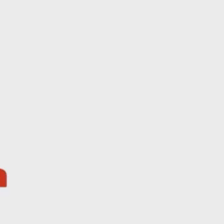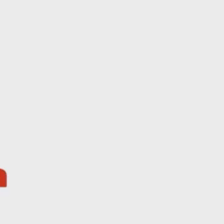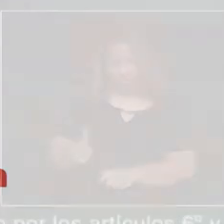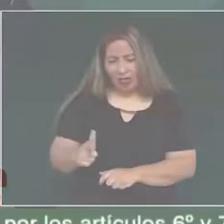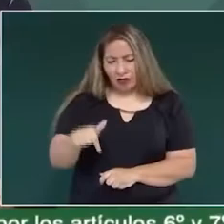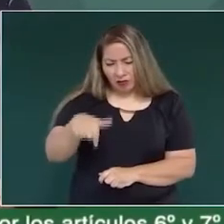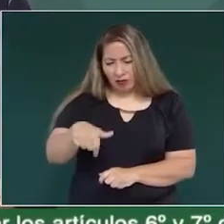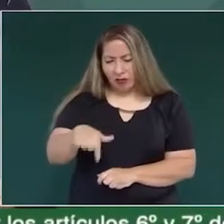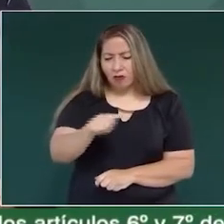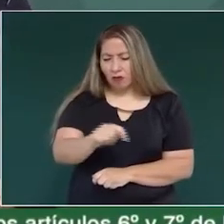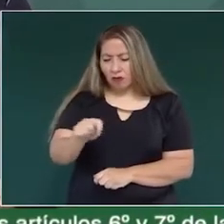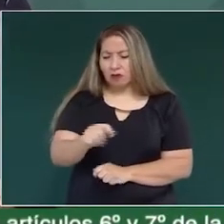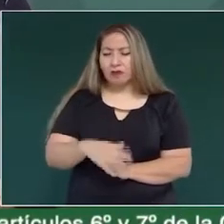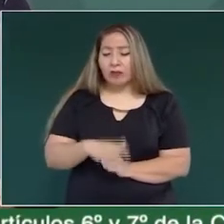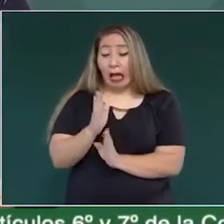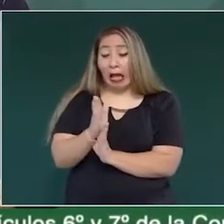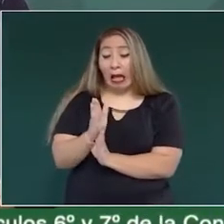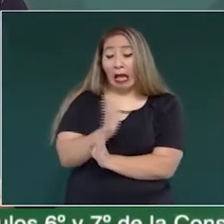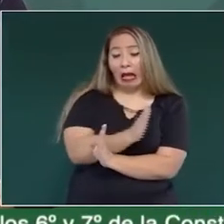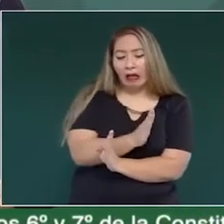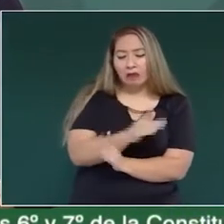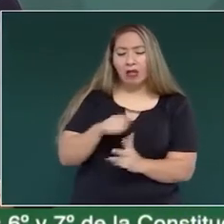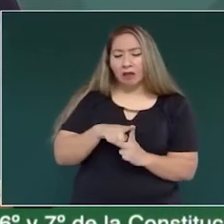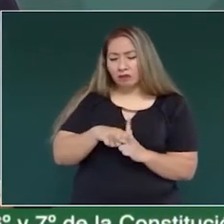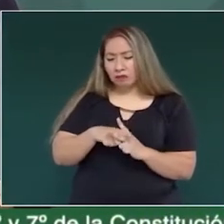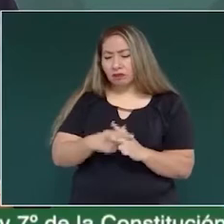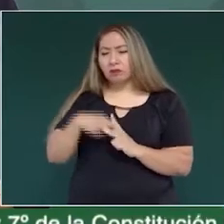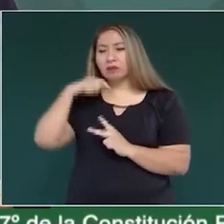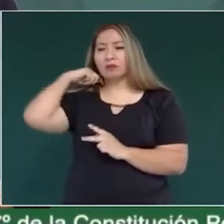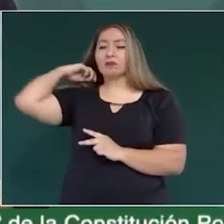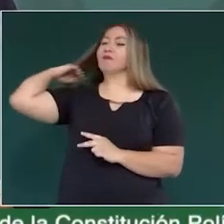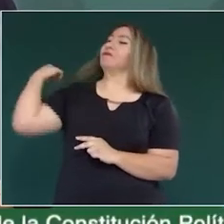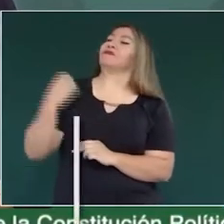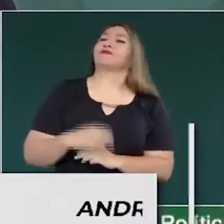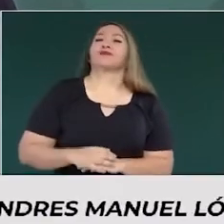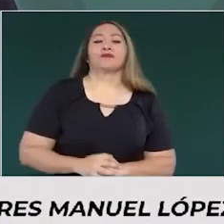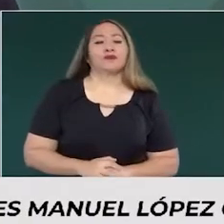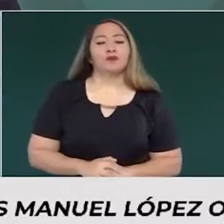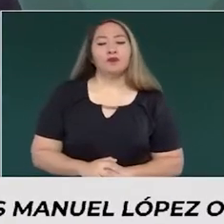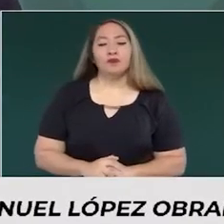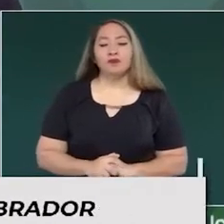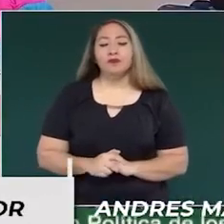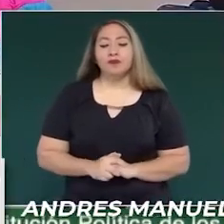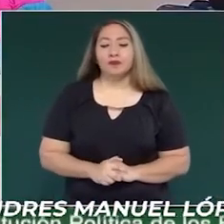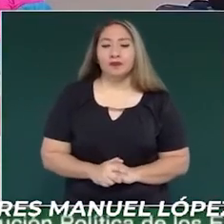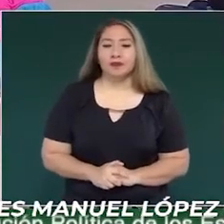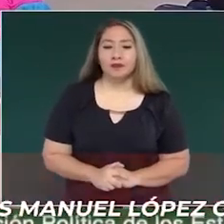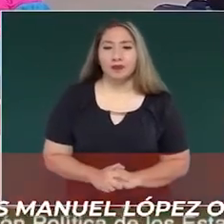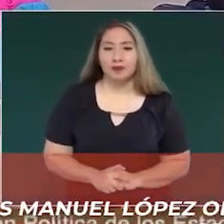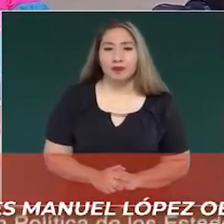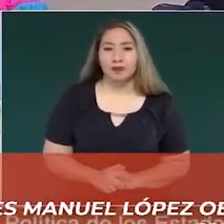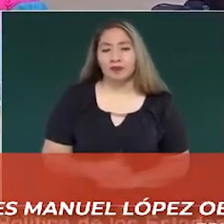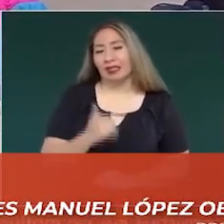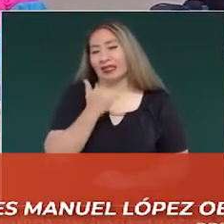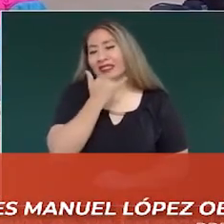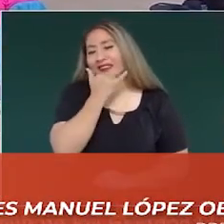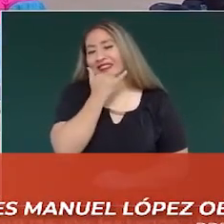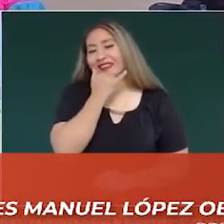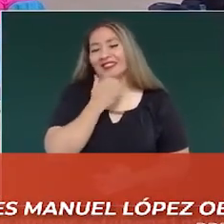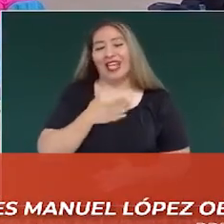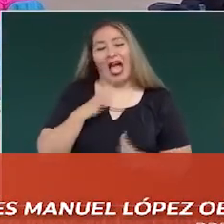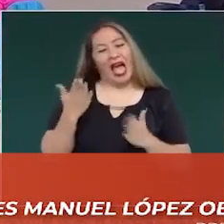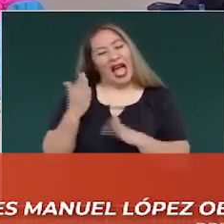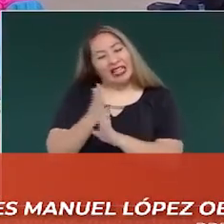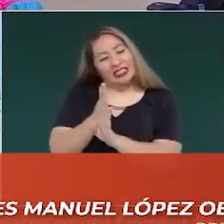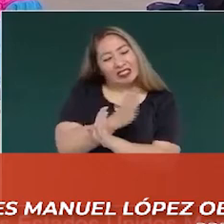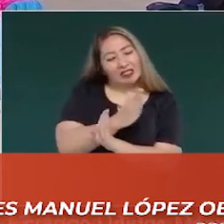Antes de comenzar, me llena de satisfacción